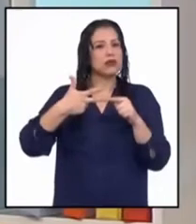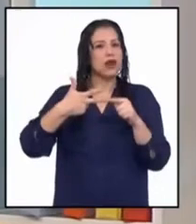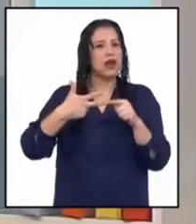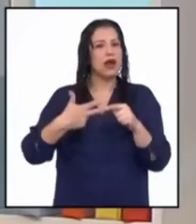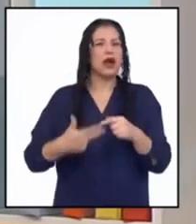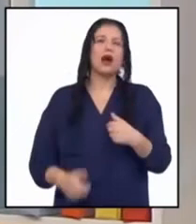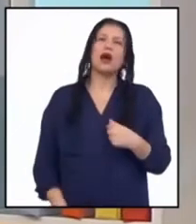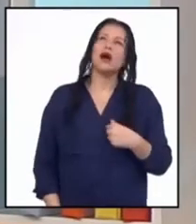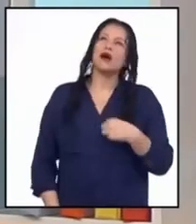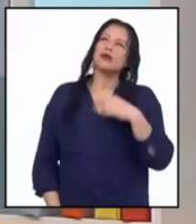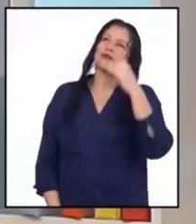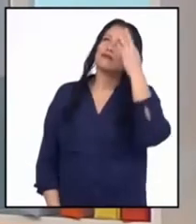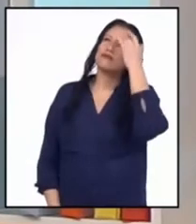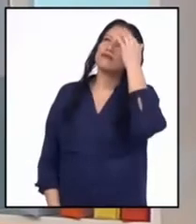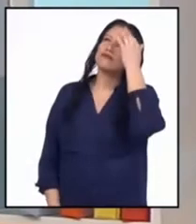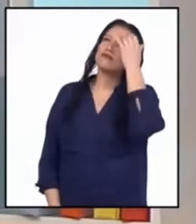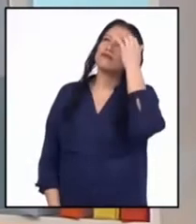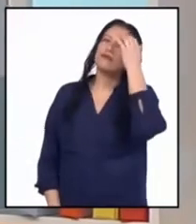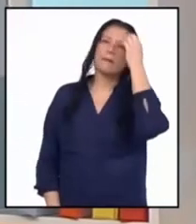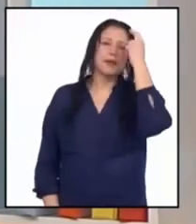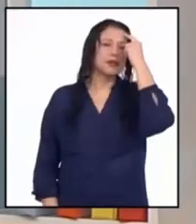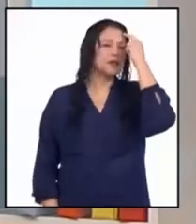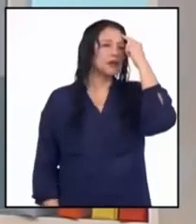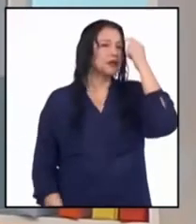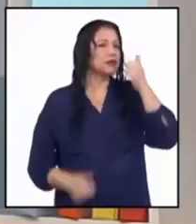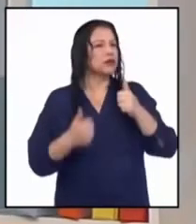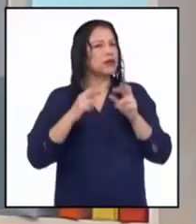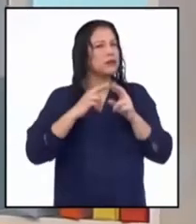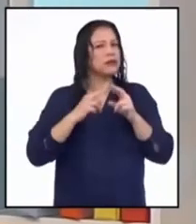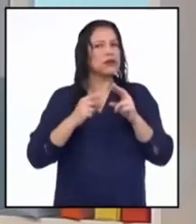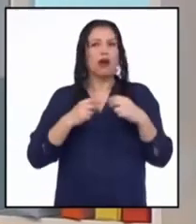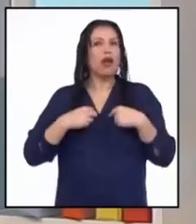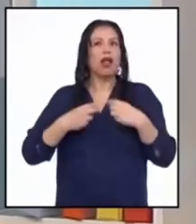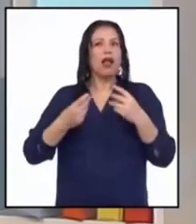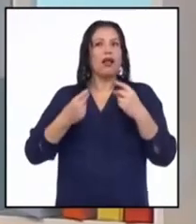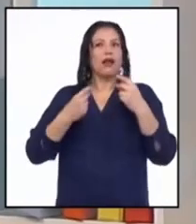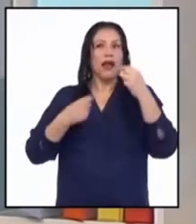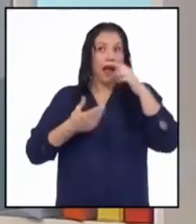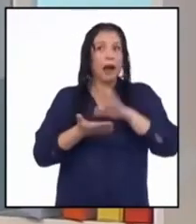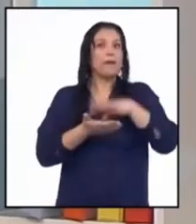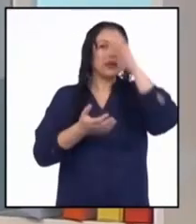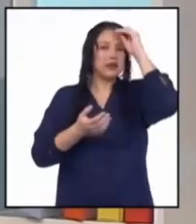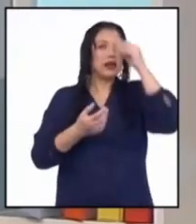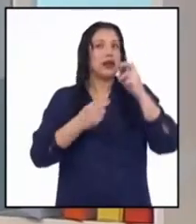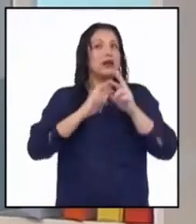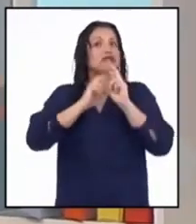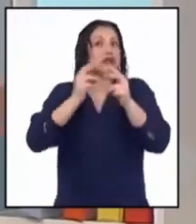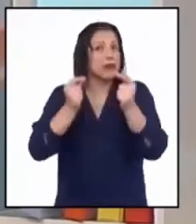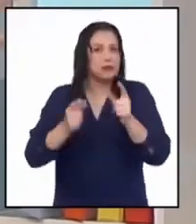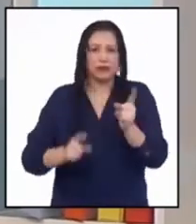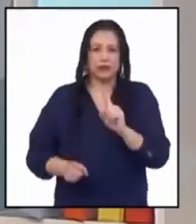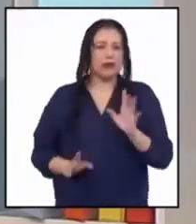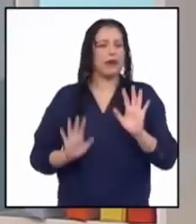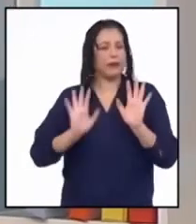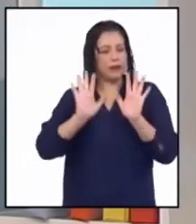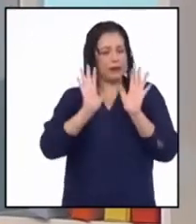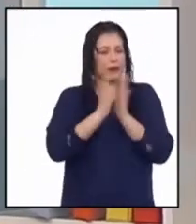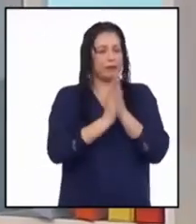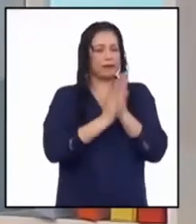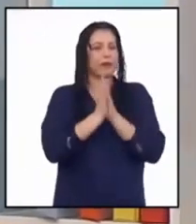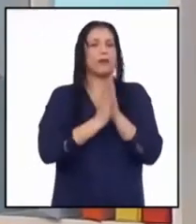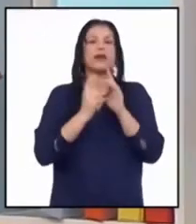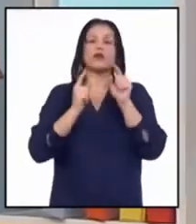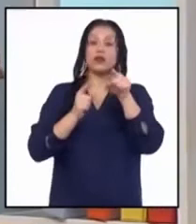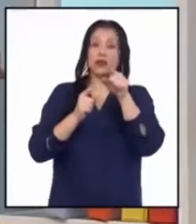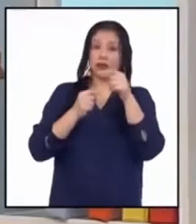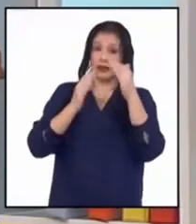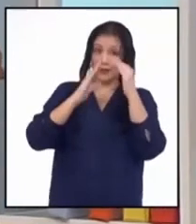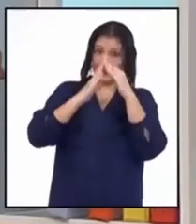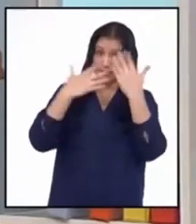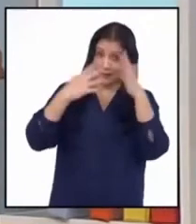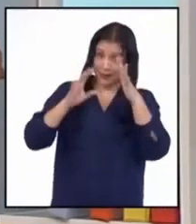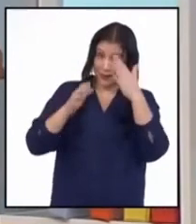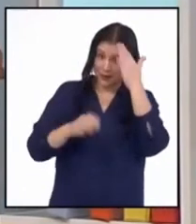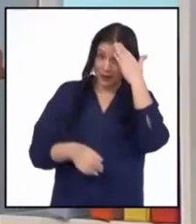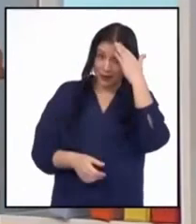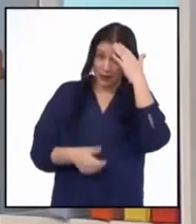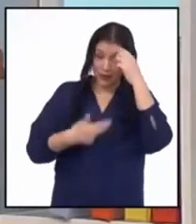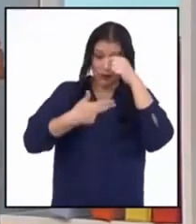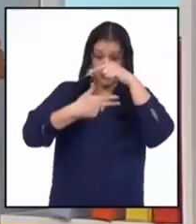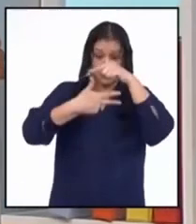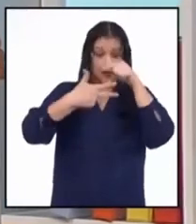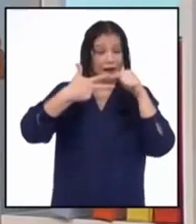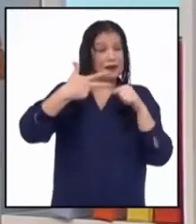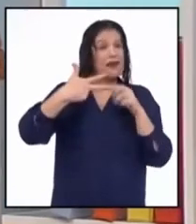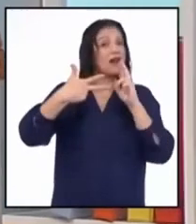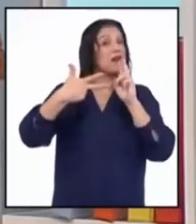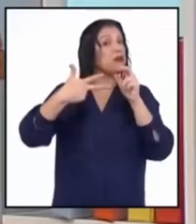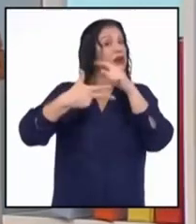Todavía estoy pensando, ¿ah? Ya aprendí a no apurarme en responder, pues. A ver, chicas y chicos, ¿ustedes en casa ya tienen su respuesta? ¿Sí